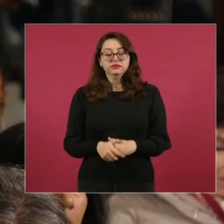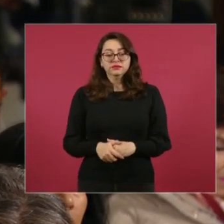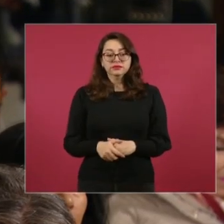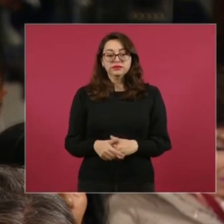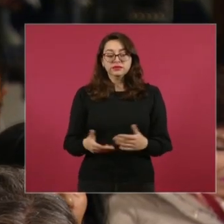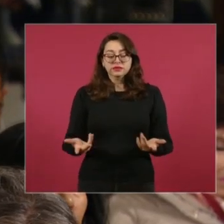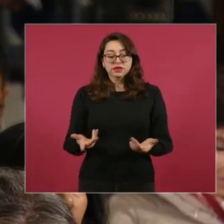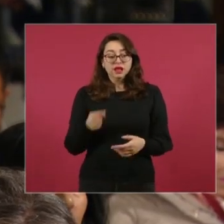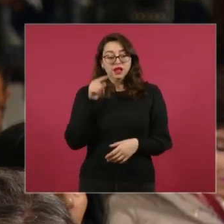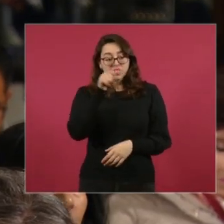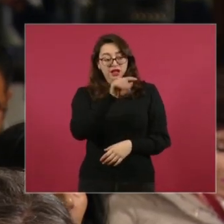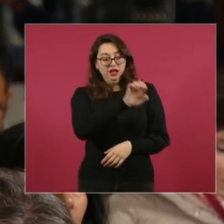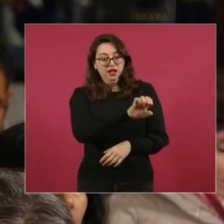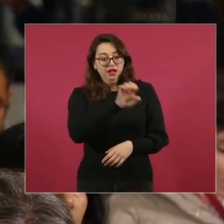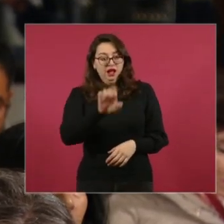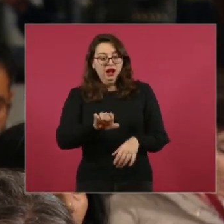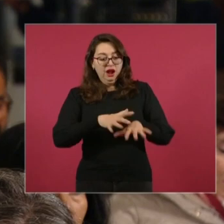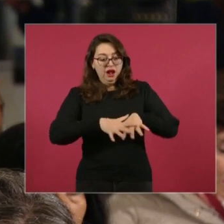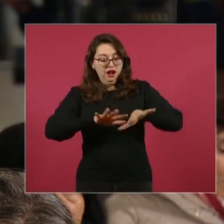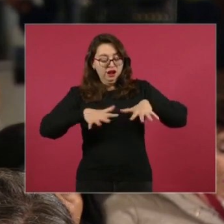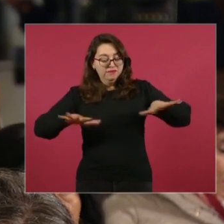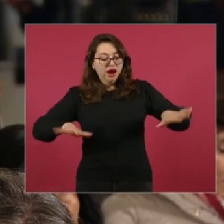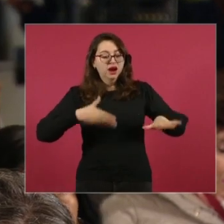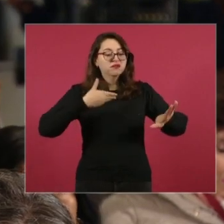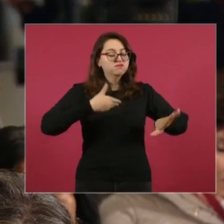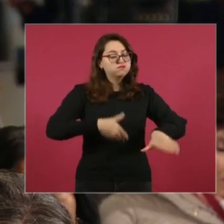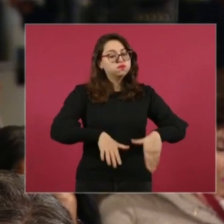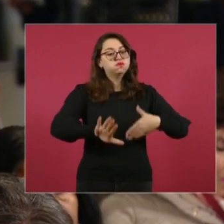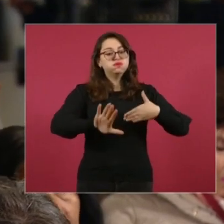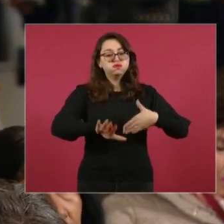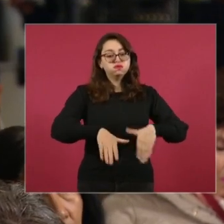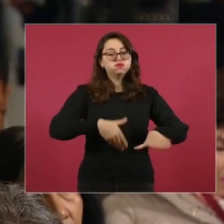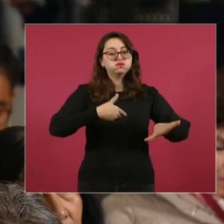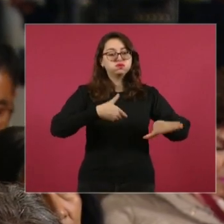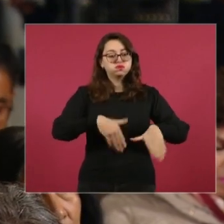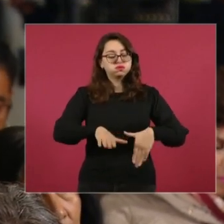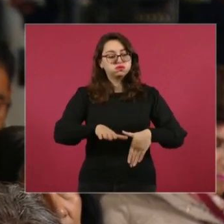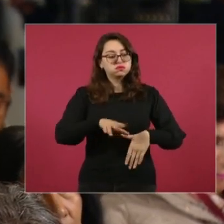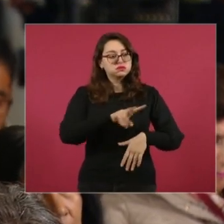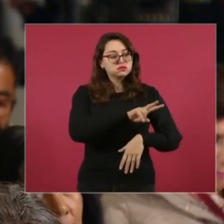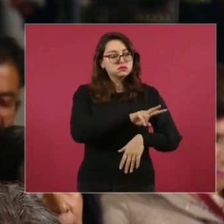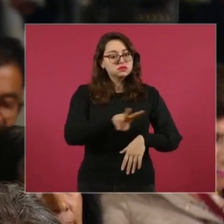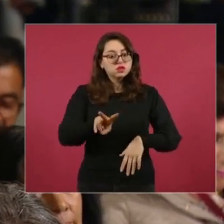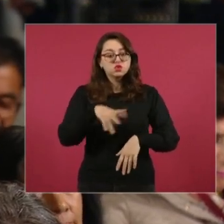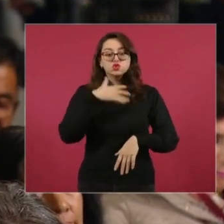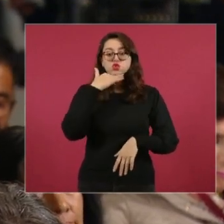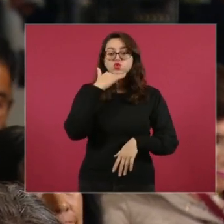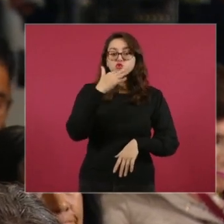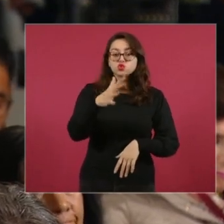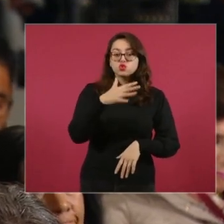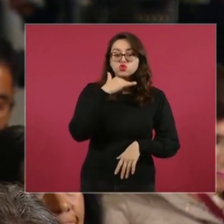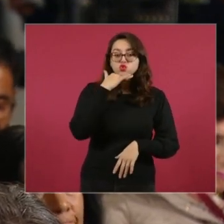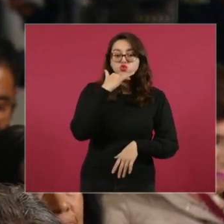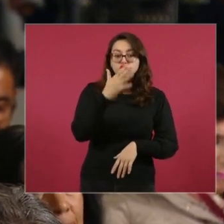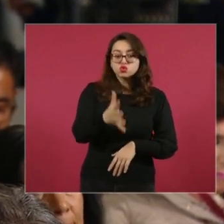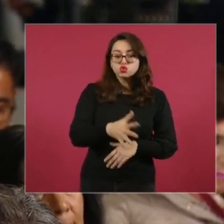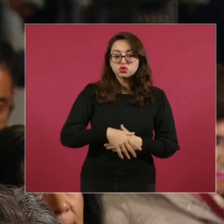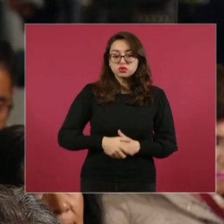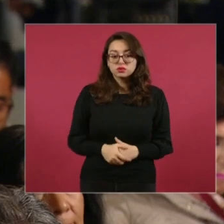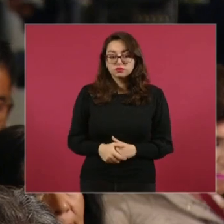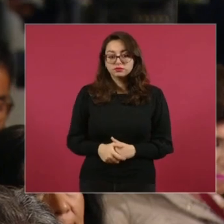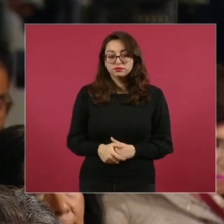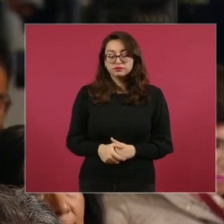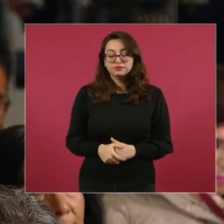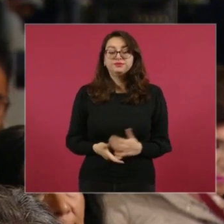la mañana a orilla del mar, en el mar de Ensenada, en la costa se está contaminando. Señor presidente, el tema que le vengo a